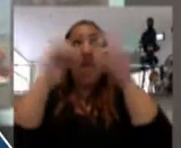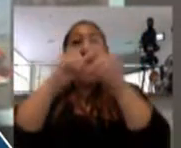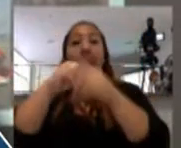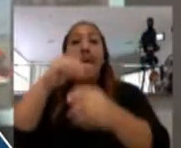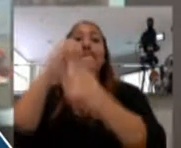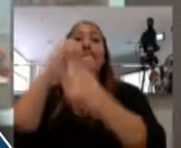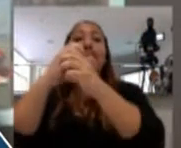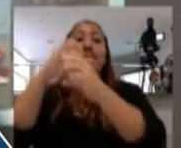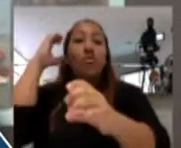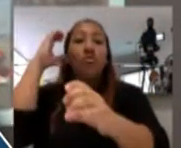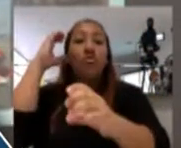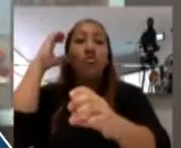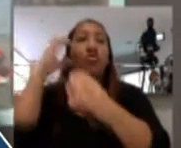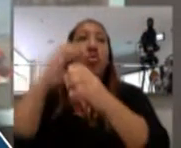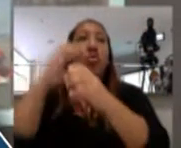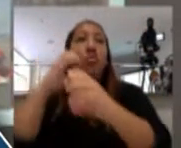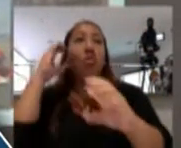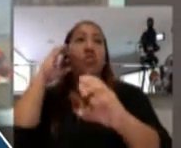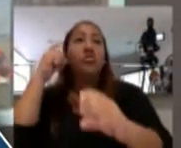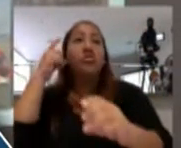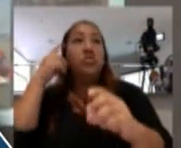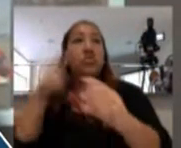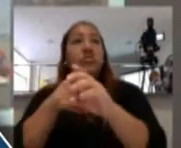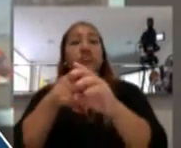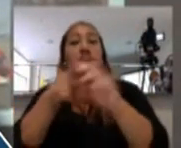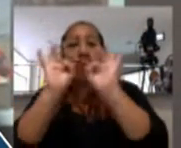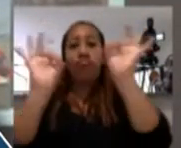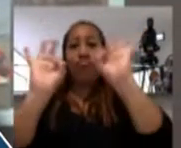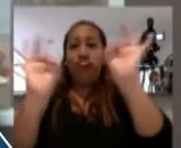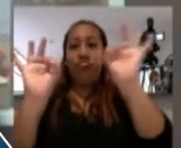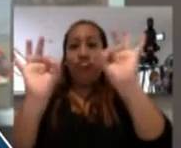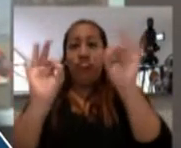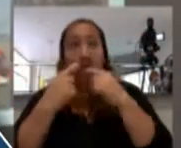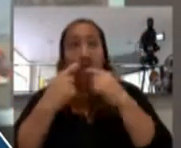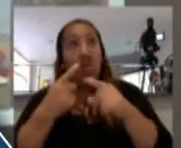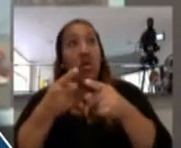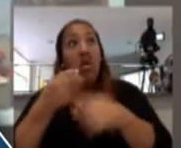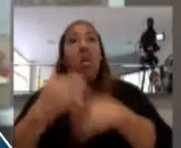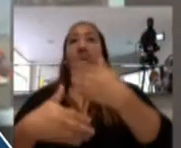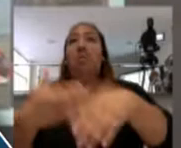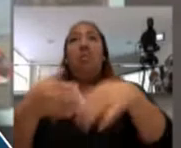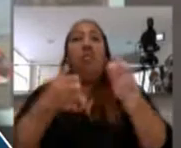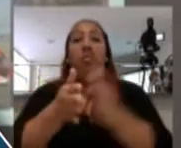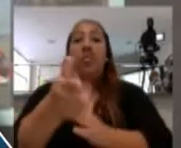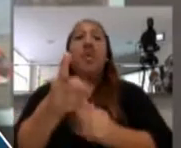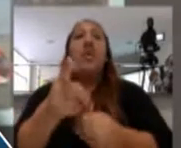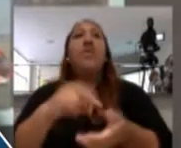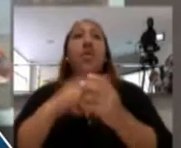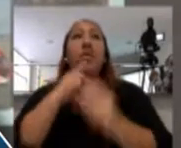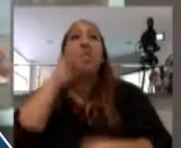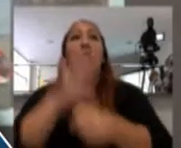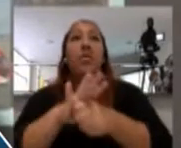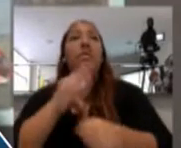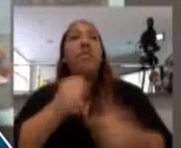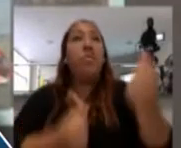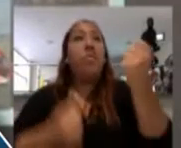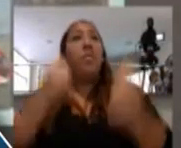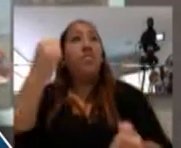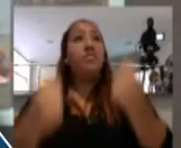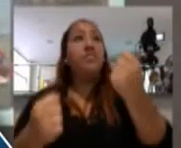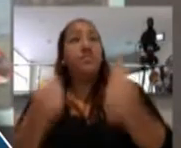buses que están alimentados por electricidad. Y eso es parte de un compromiso sostenible en la movilidad.